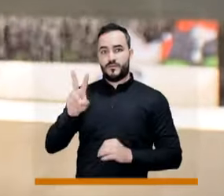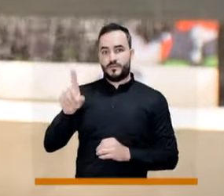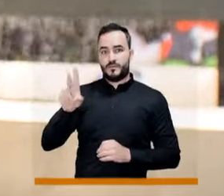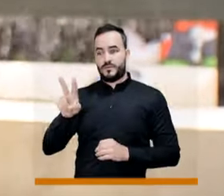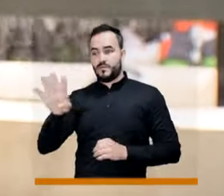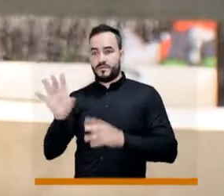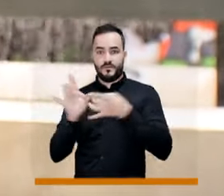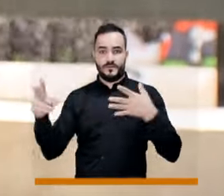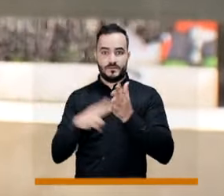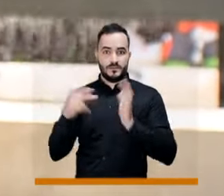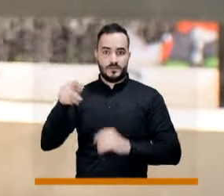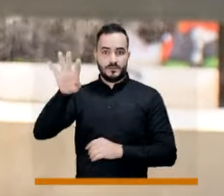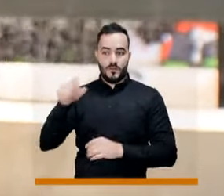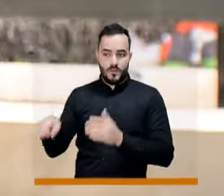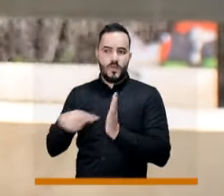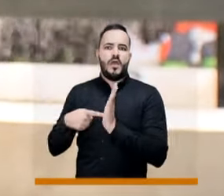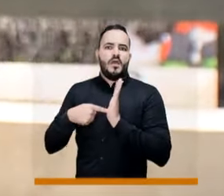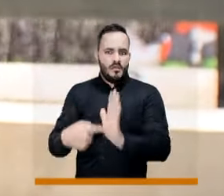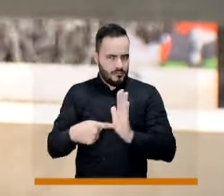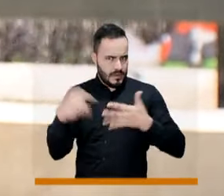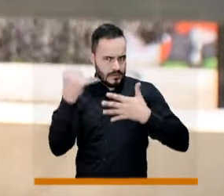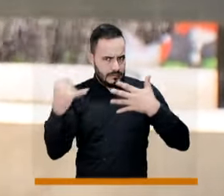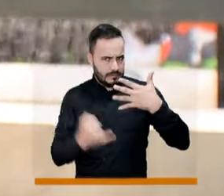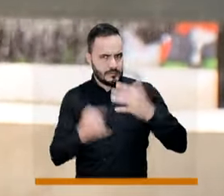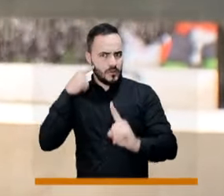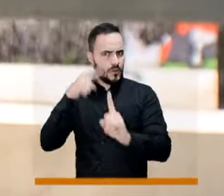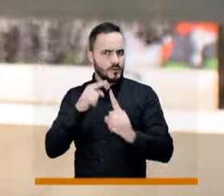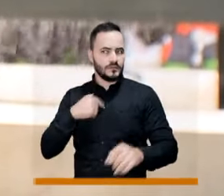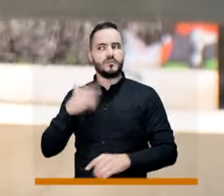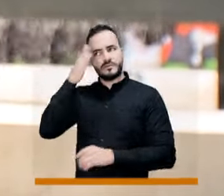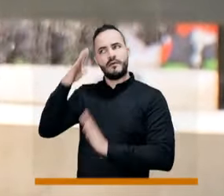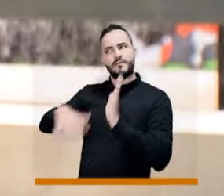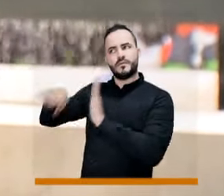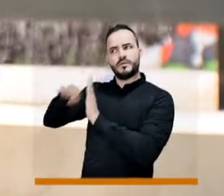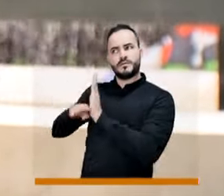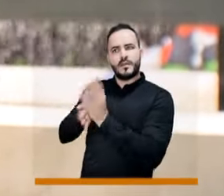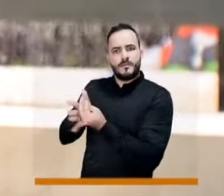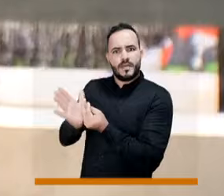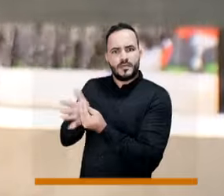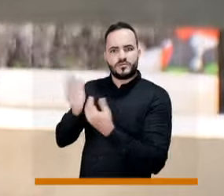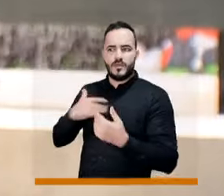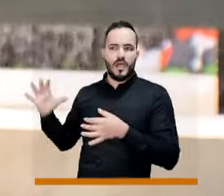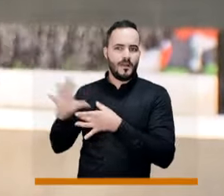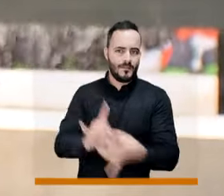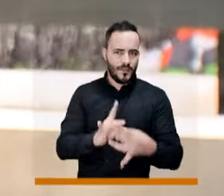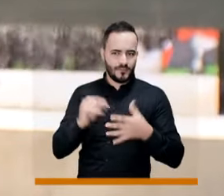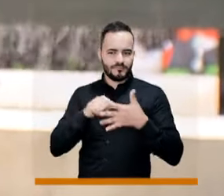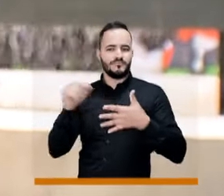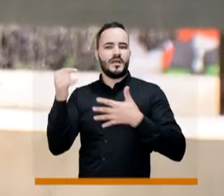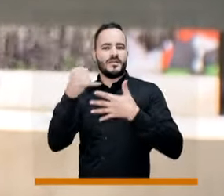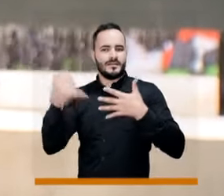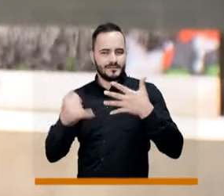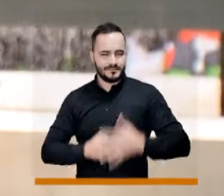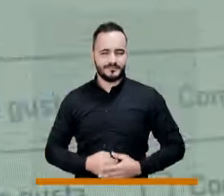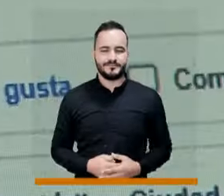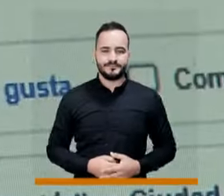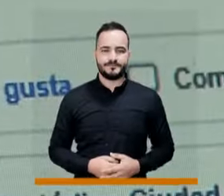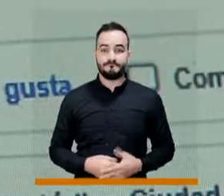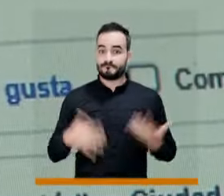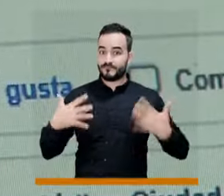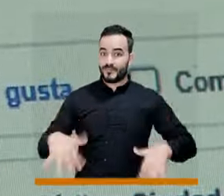-24 de 2019, que marca el lineamiento para la implementación de la Política Pública de Medios Alternativos de Medellín.